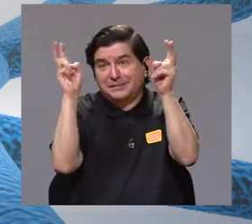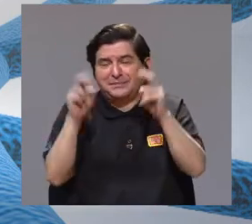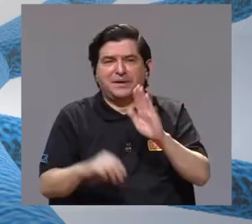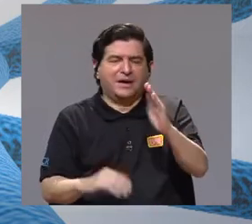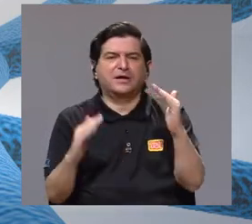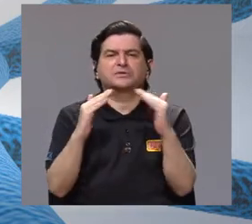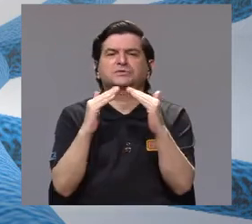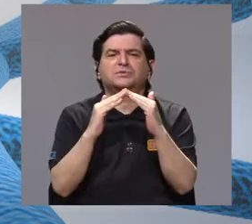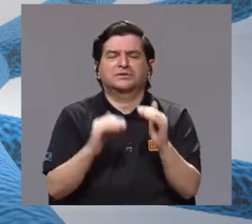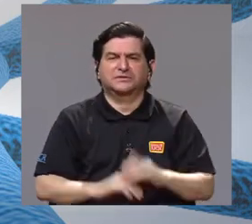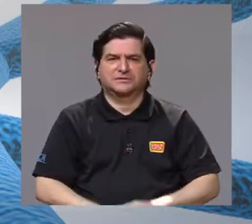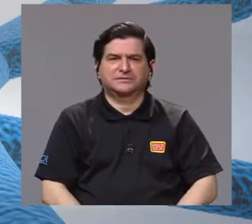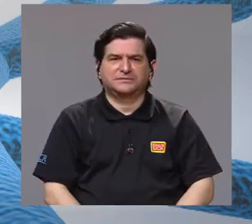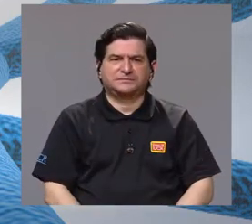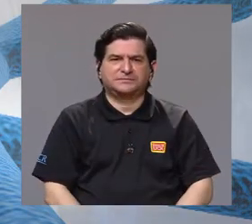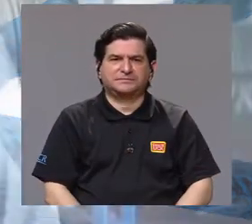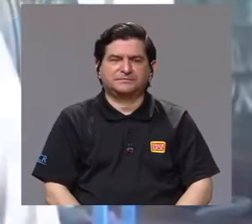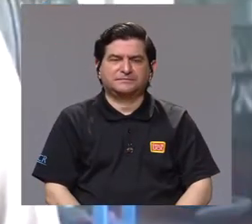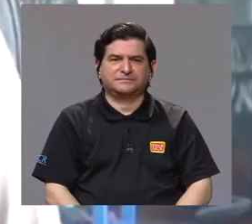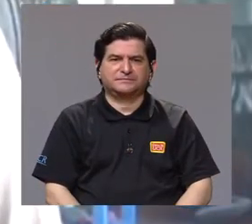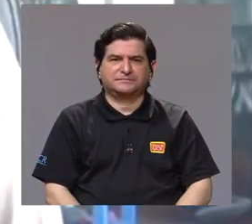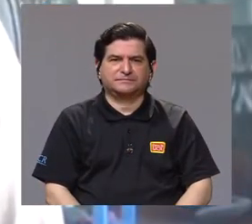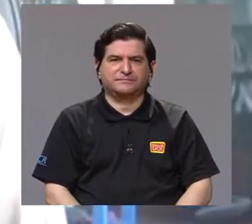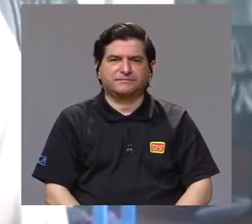entre comillas, en sus respectivas casas?